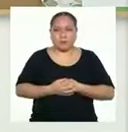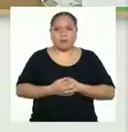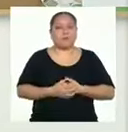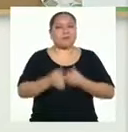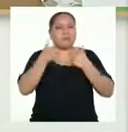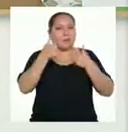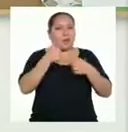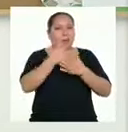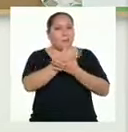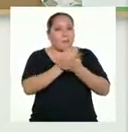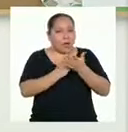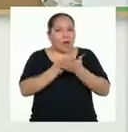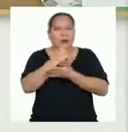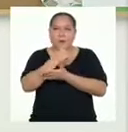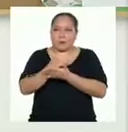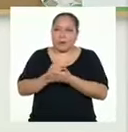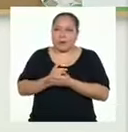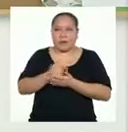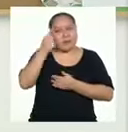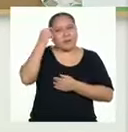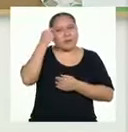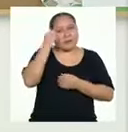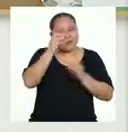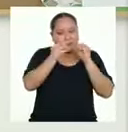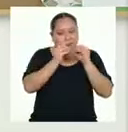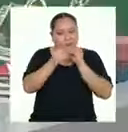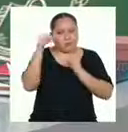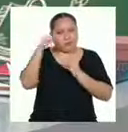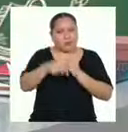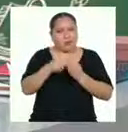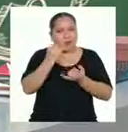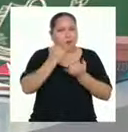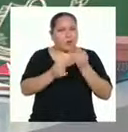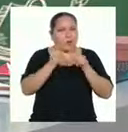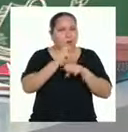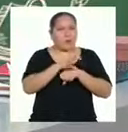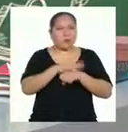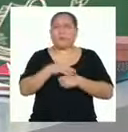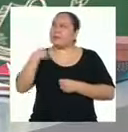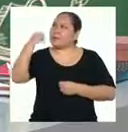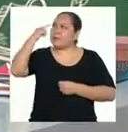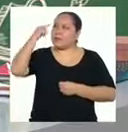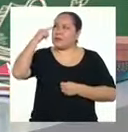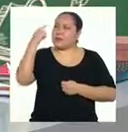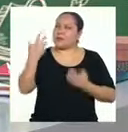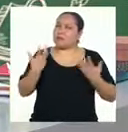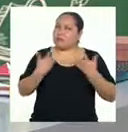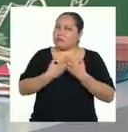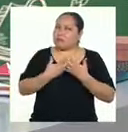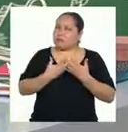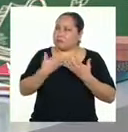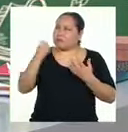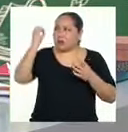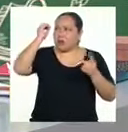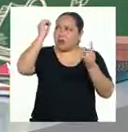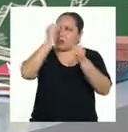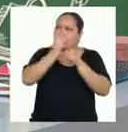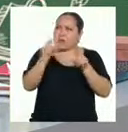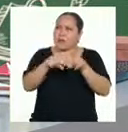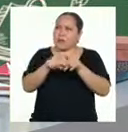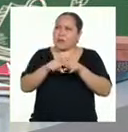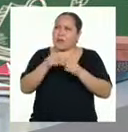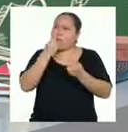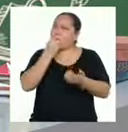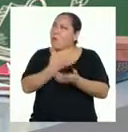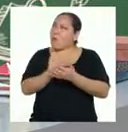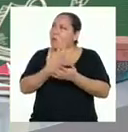Parte por parte. ¿Qué opinas de la adecuación en este último? Creo que no solo está en línea con el propósito, sino también tiene